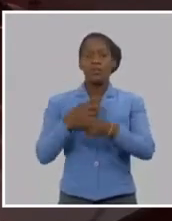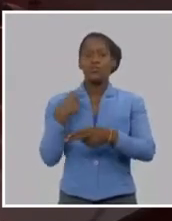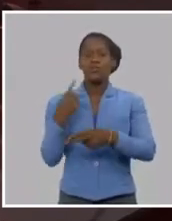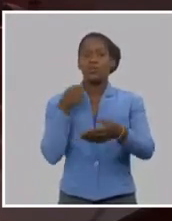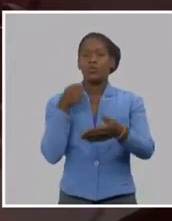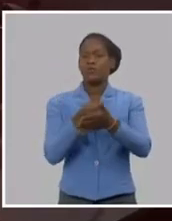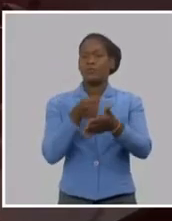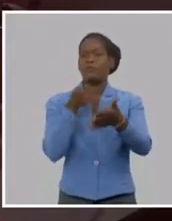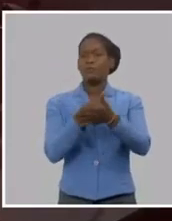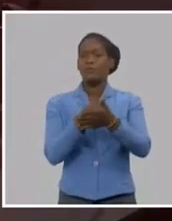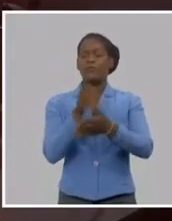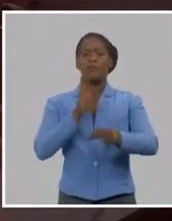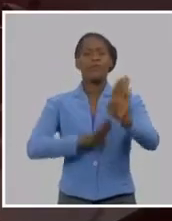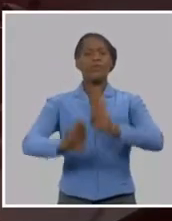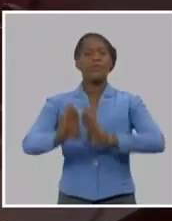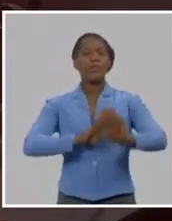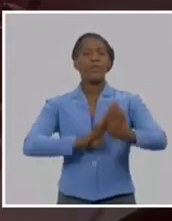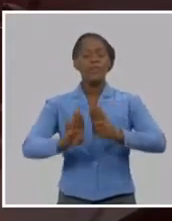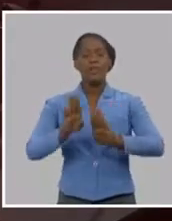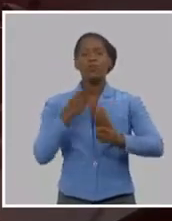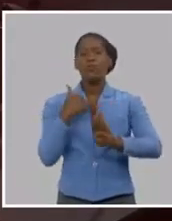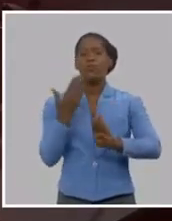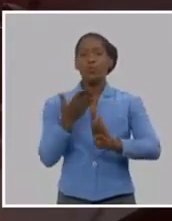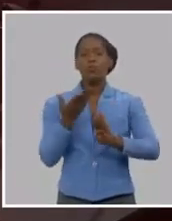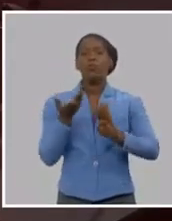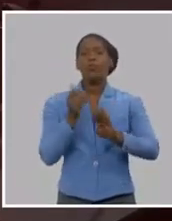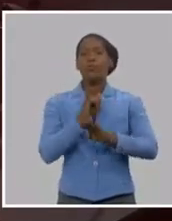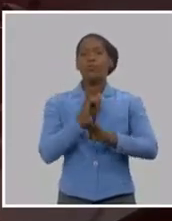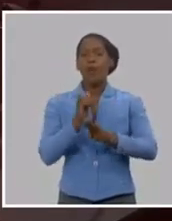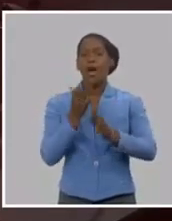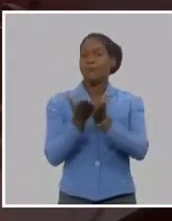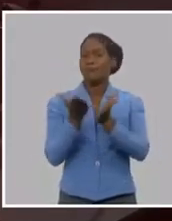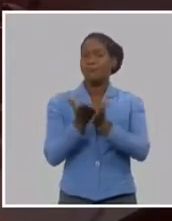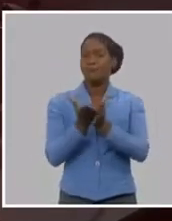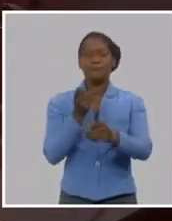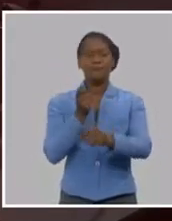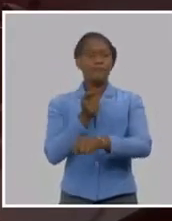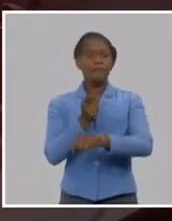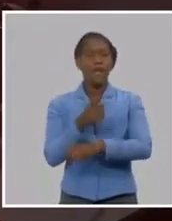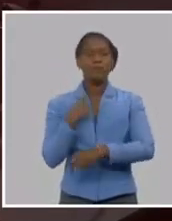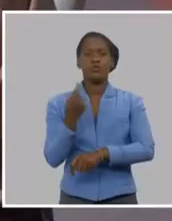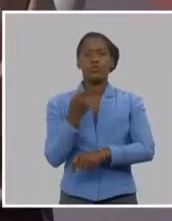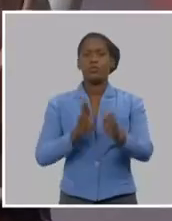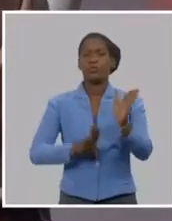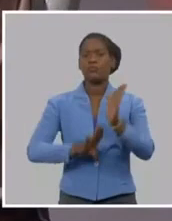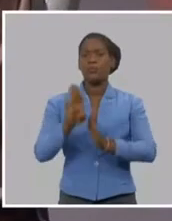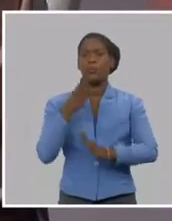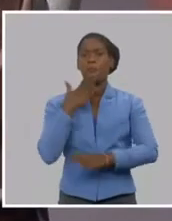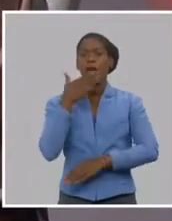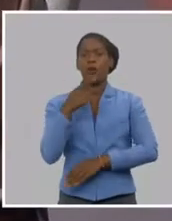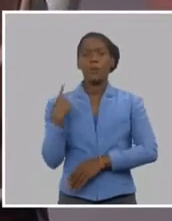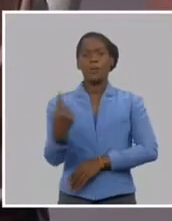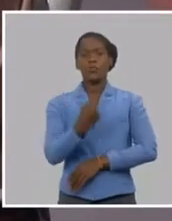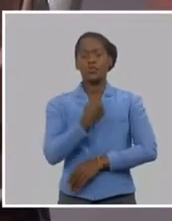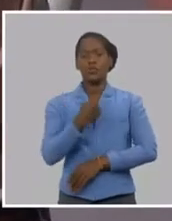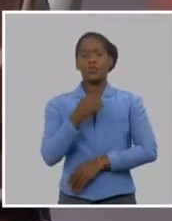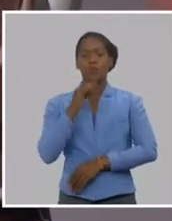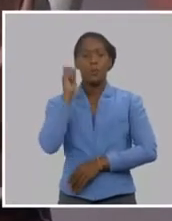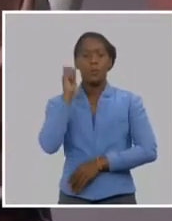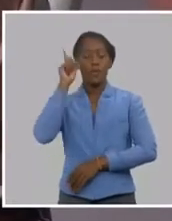abordando desde el estudio y desde las instituciones este tema. Bueno, en primer lugar, hay que